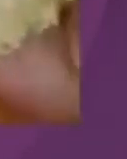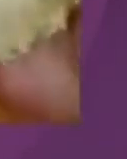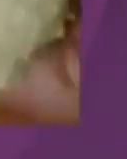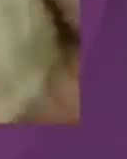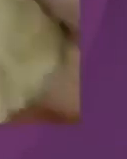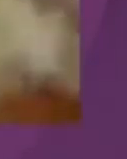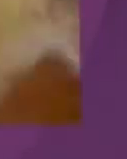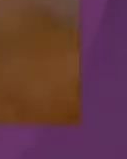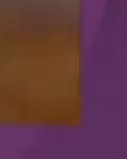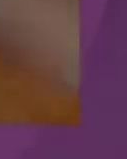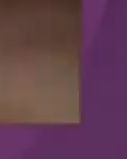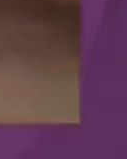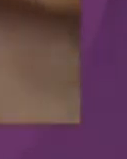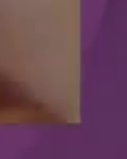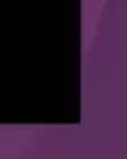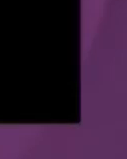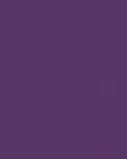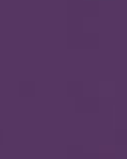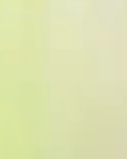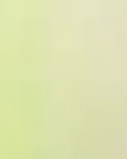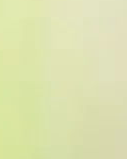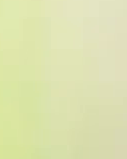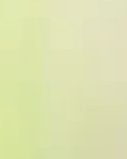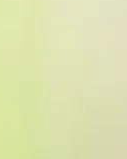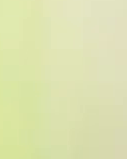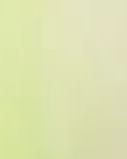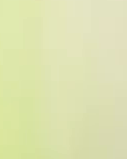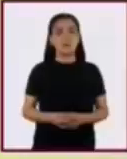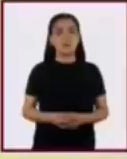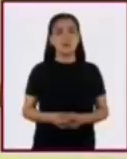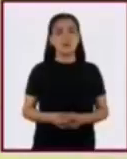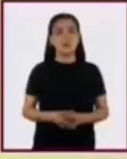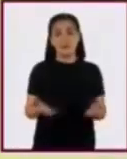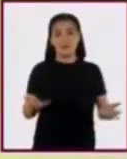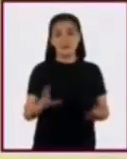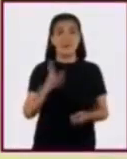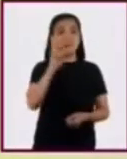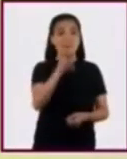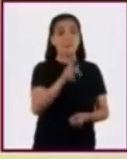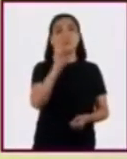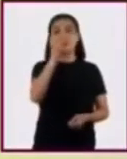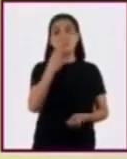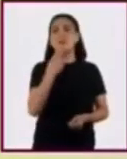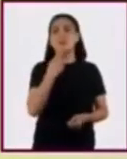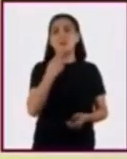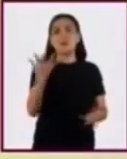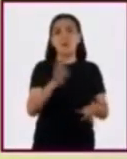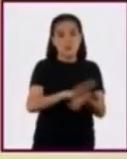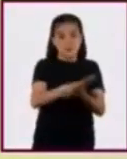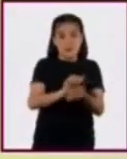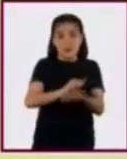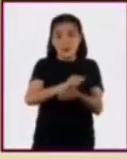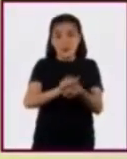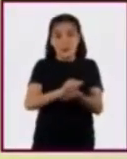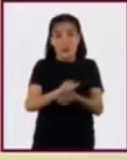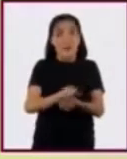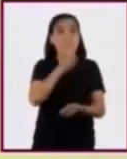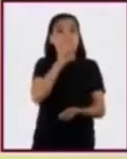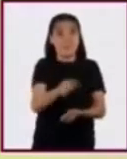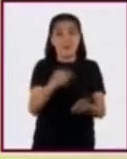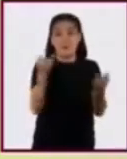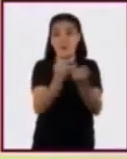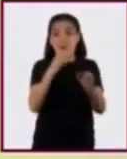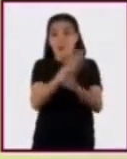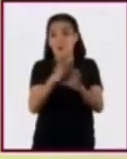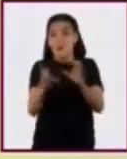¡Suscríbete al canal! Aunque todas sirven para moler, no muelen las mismas cosas